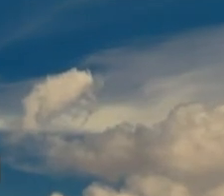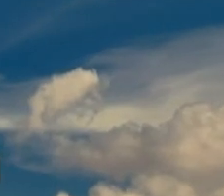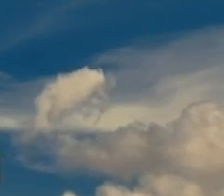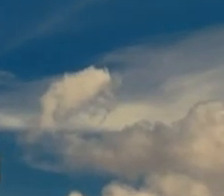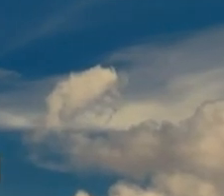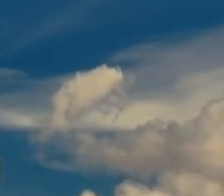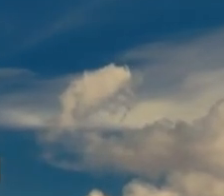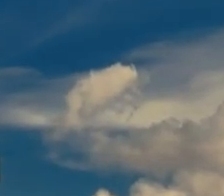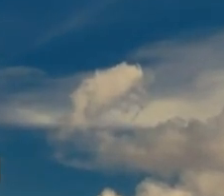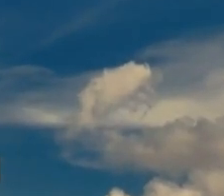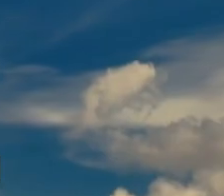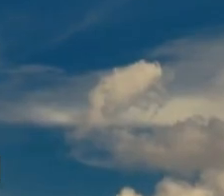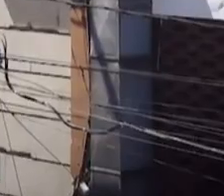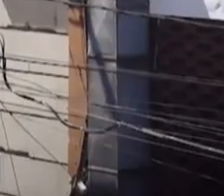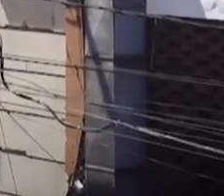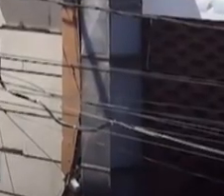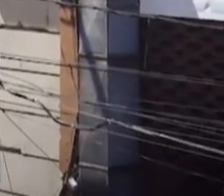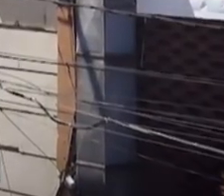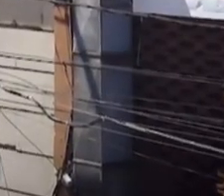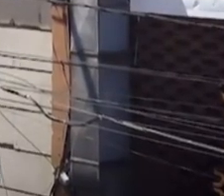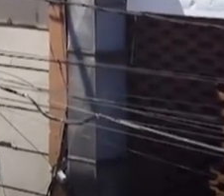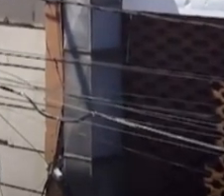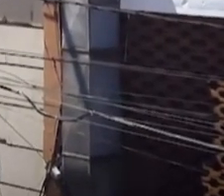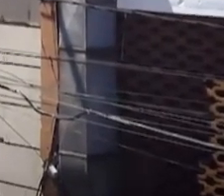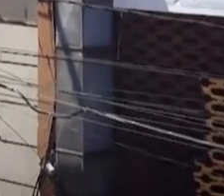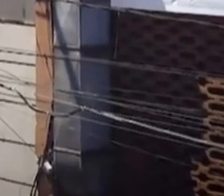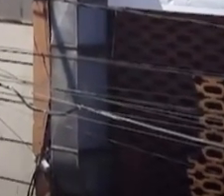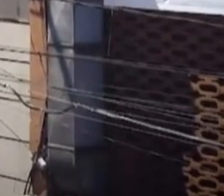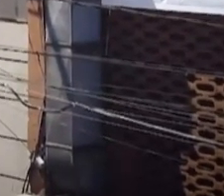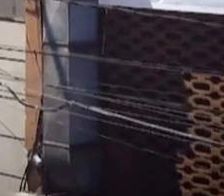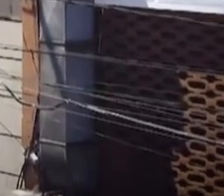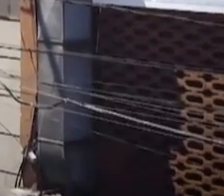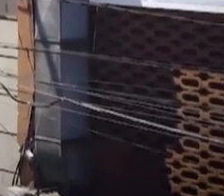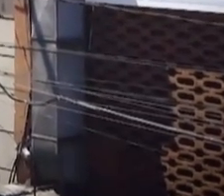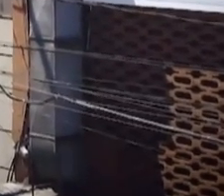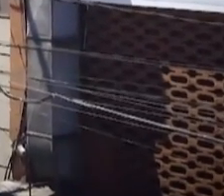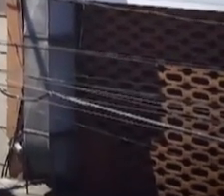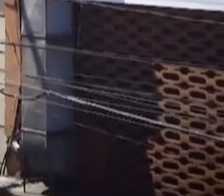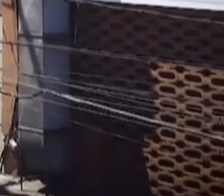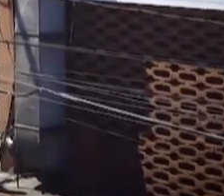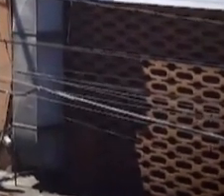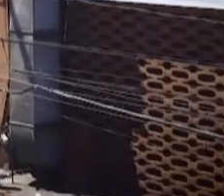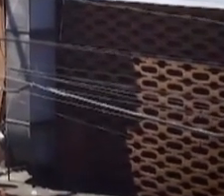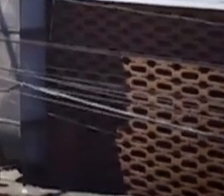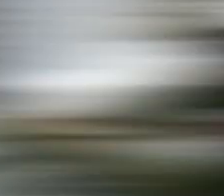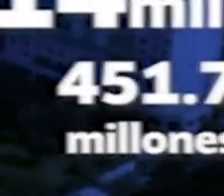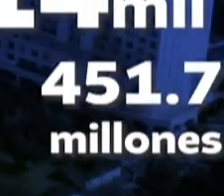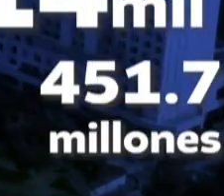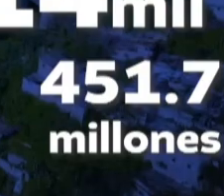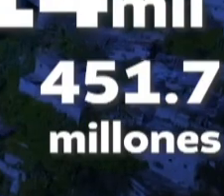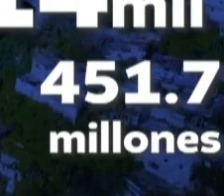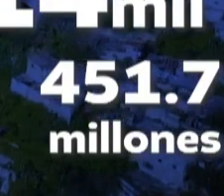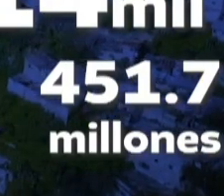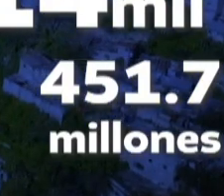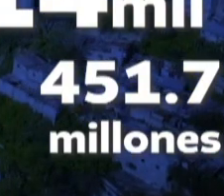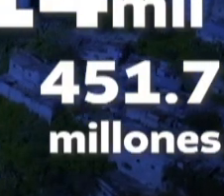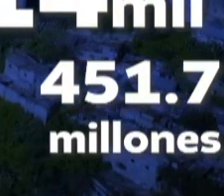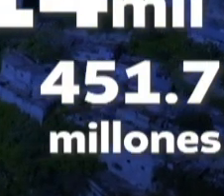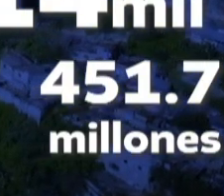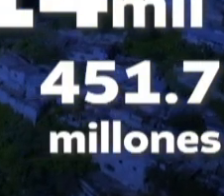el ministerio de finanzas públicas presentó al congreso de la república una propuesta de reajuste al presupuesto 2024 por 14